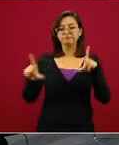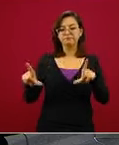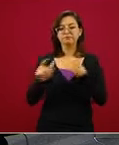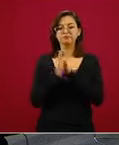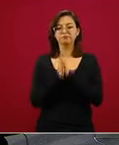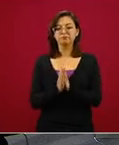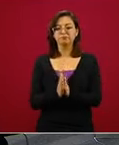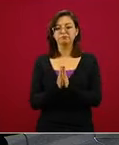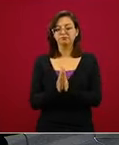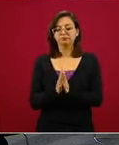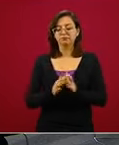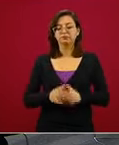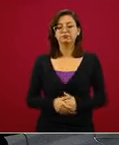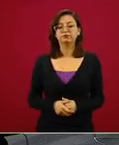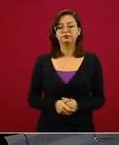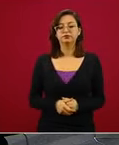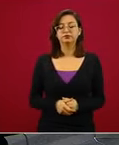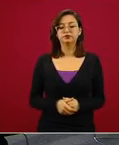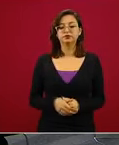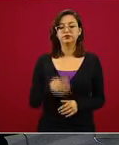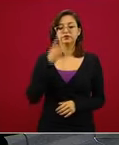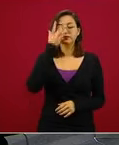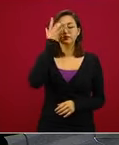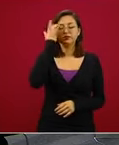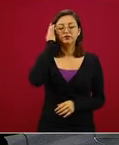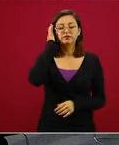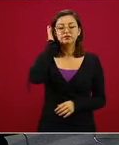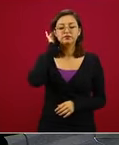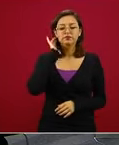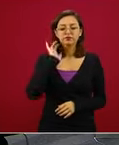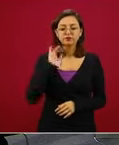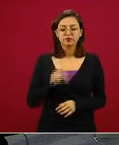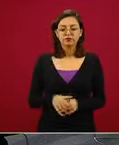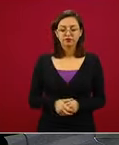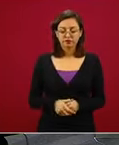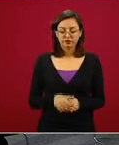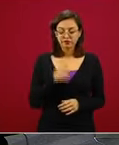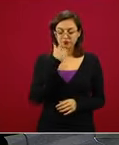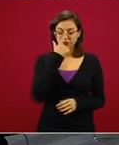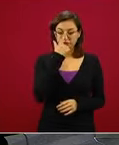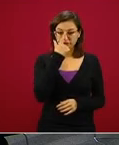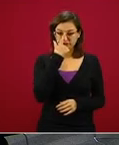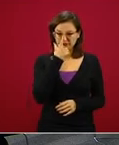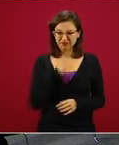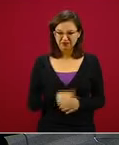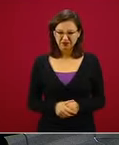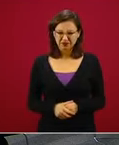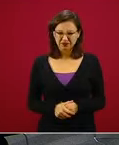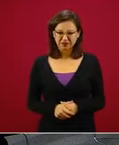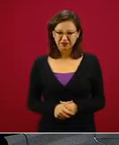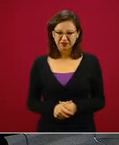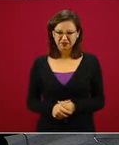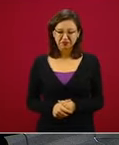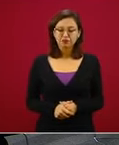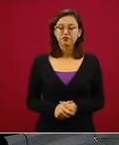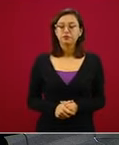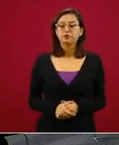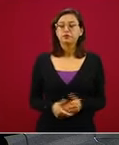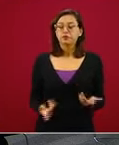Necesitamos que este plan que hoy presentamos tenga claridad, que dé claridad,